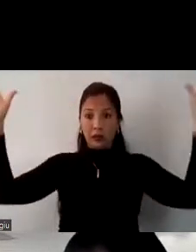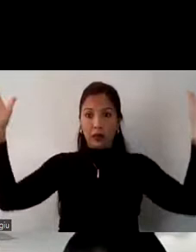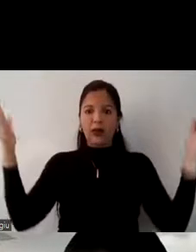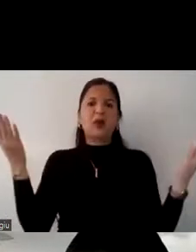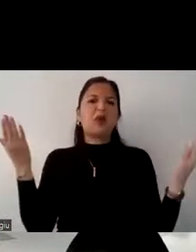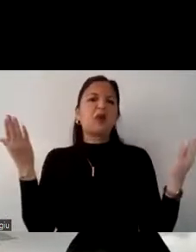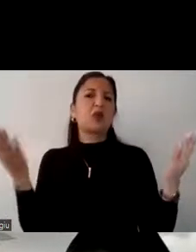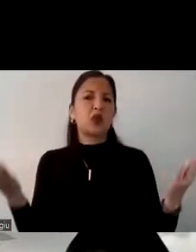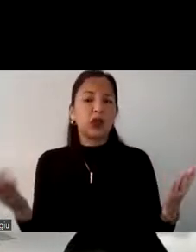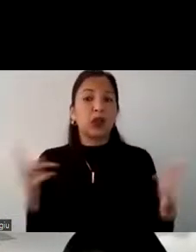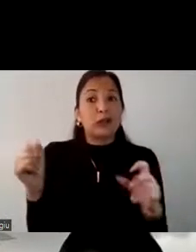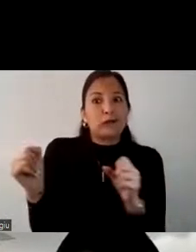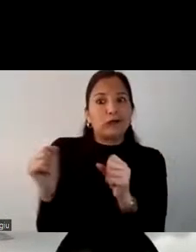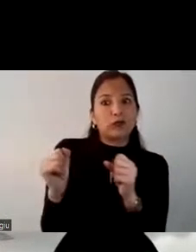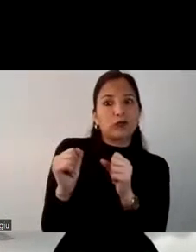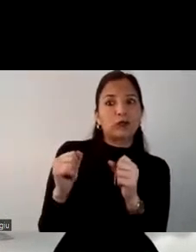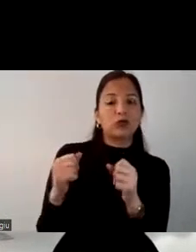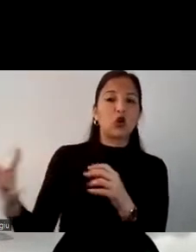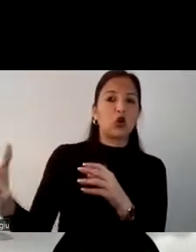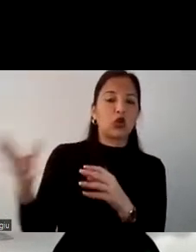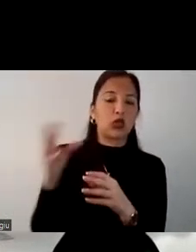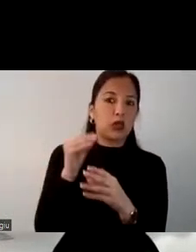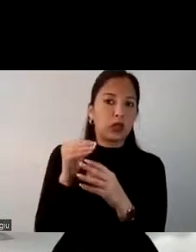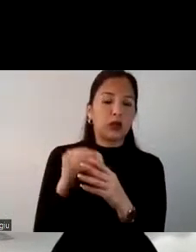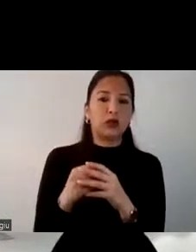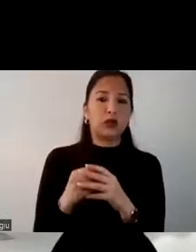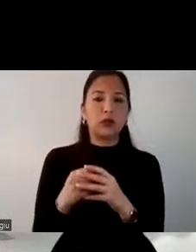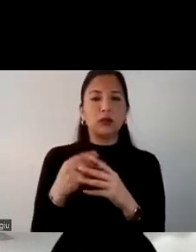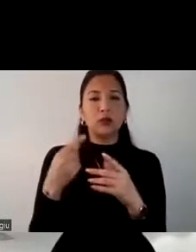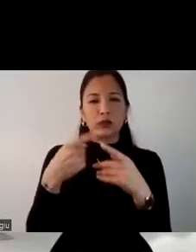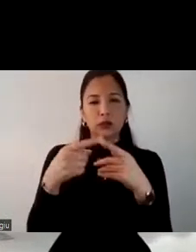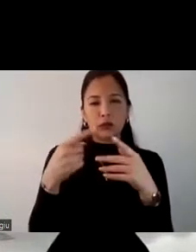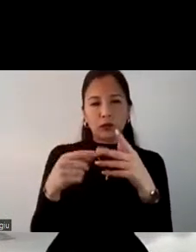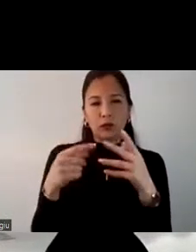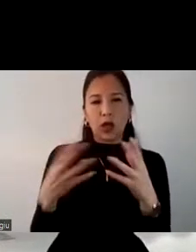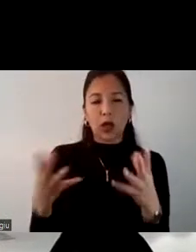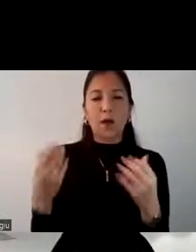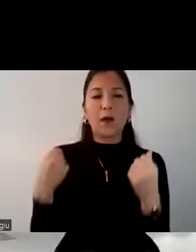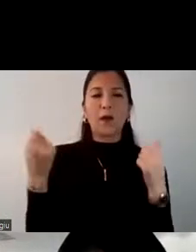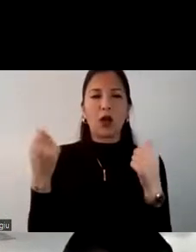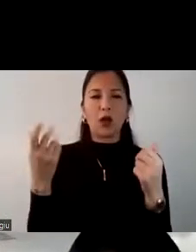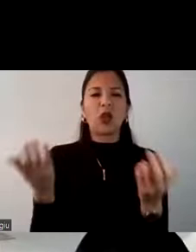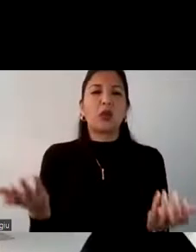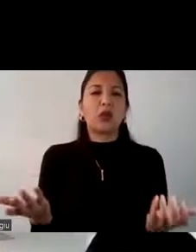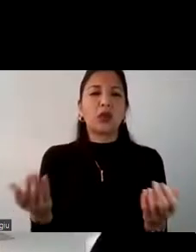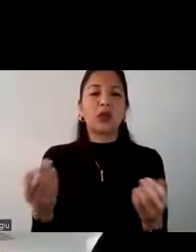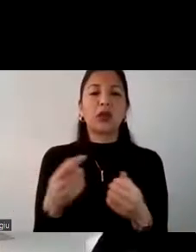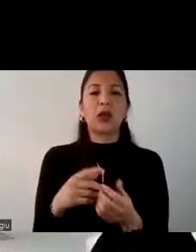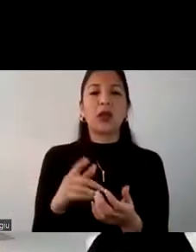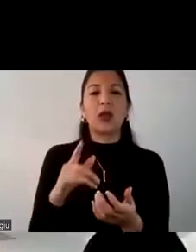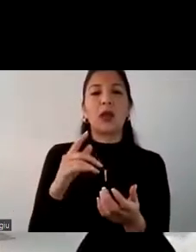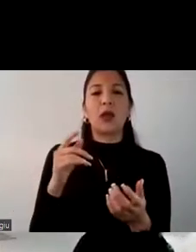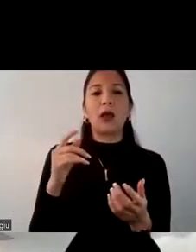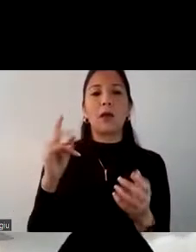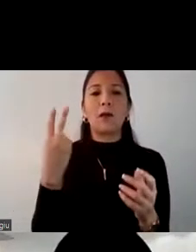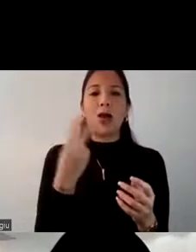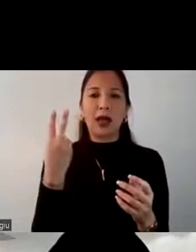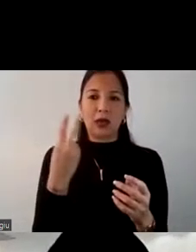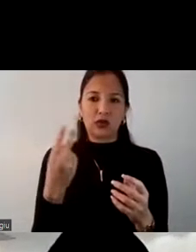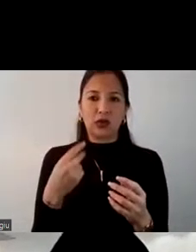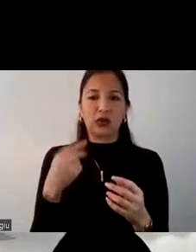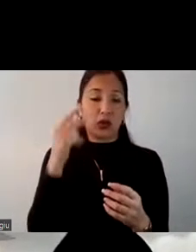mantiene el temor del contagio y son muy valoradas por los vacacionistas ecuatorianos.